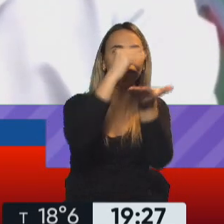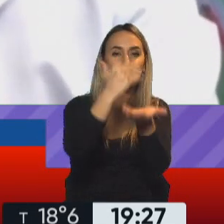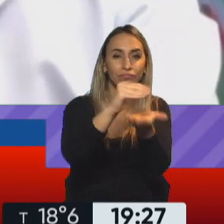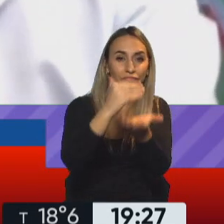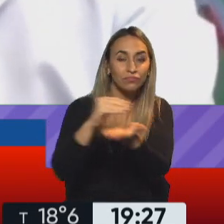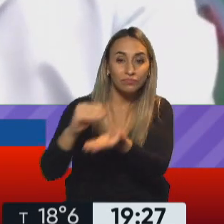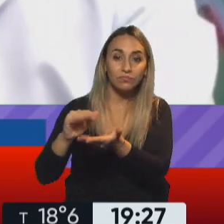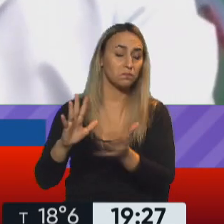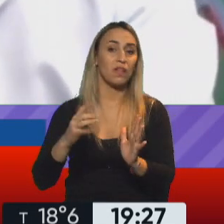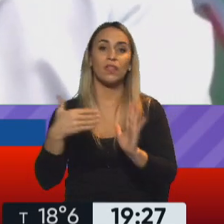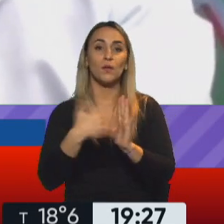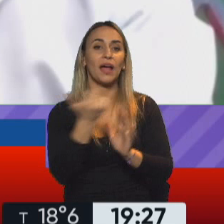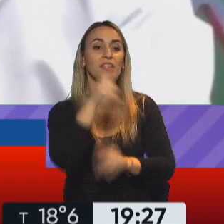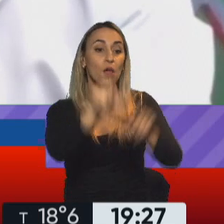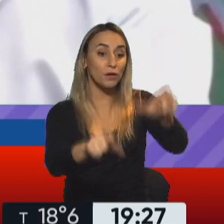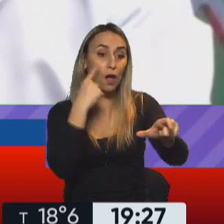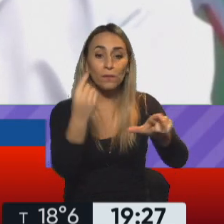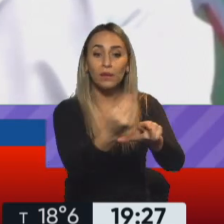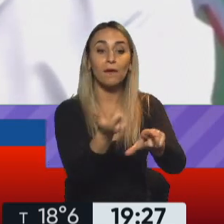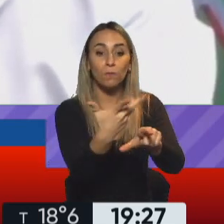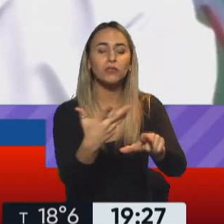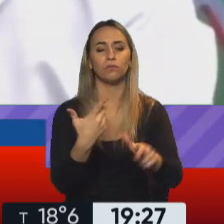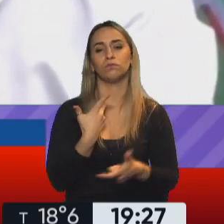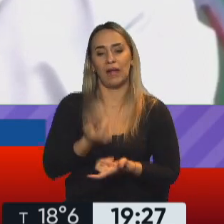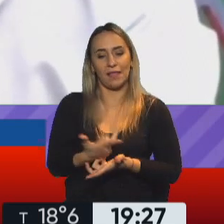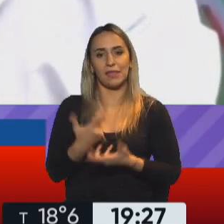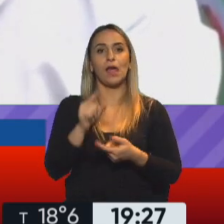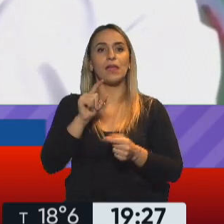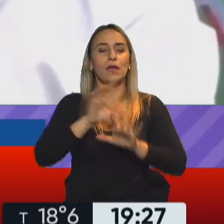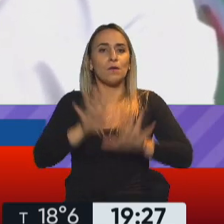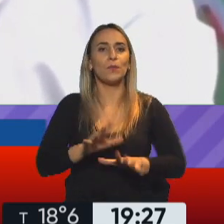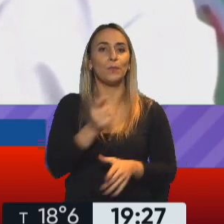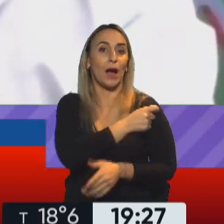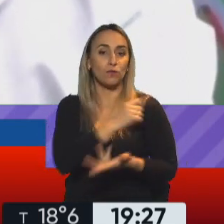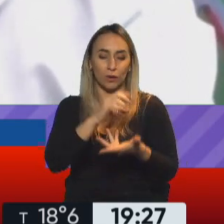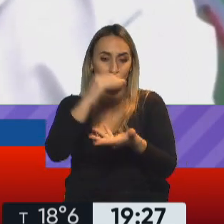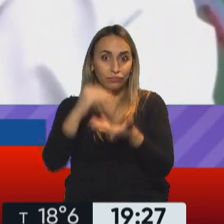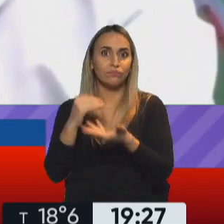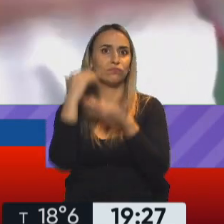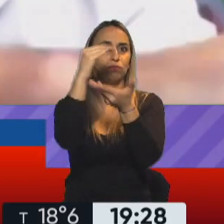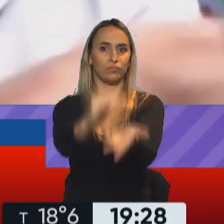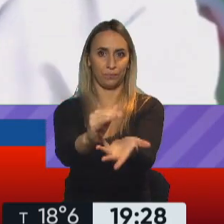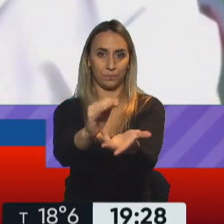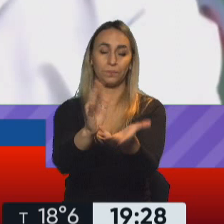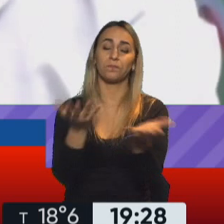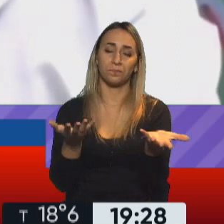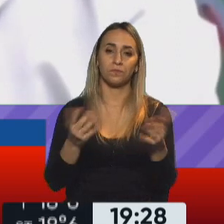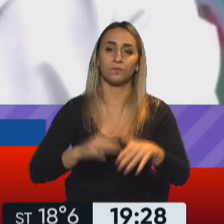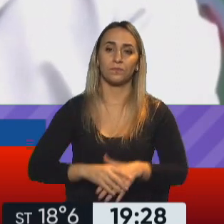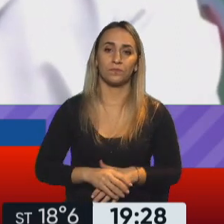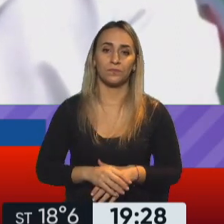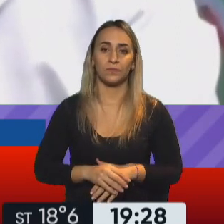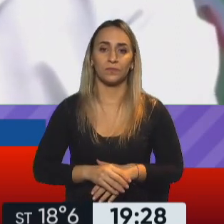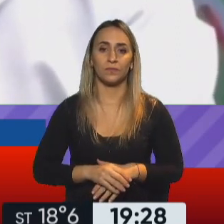criterio correcto y, eventualmente, reforzar algunos grupos etarios que están en algunos lugares subrepresentados y en otros lugares sobre